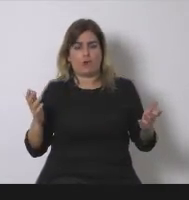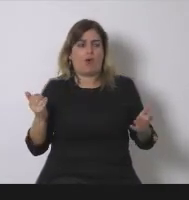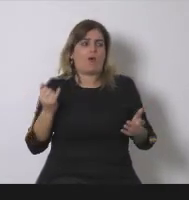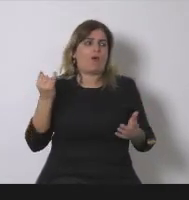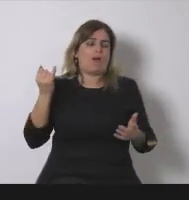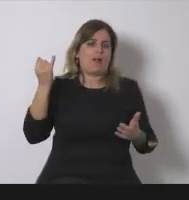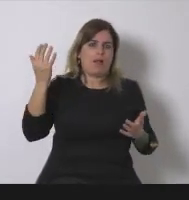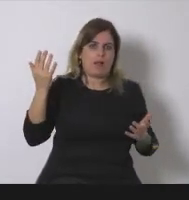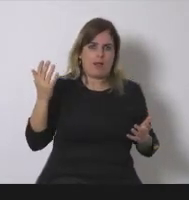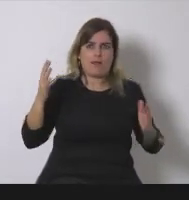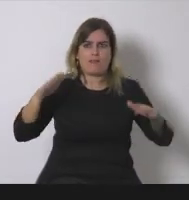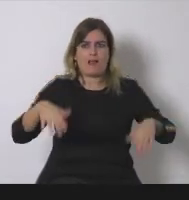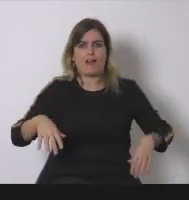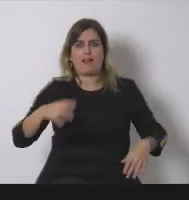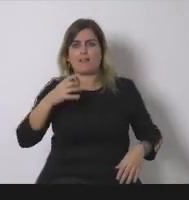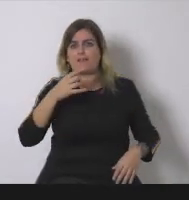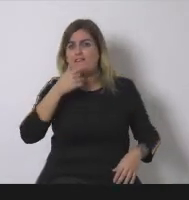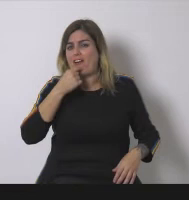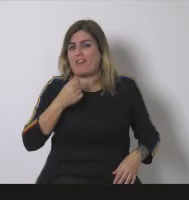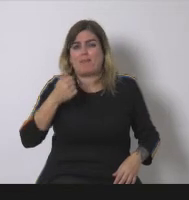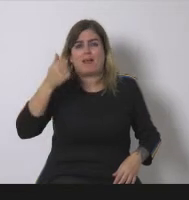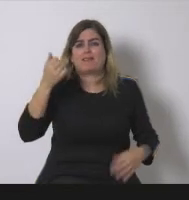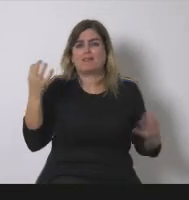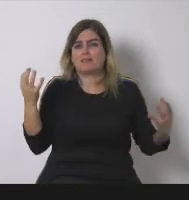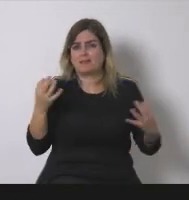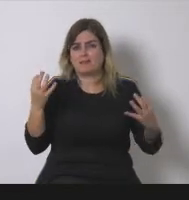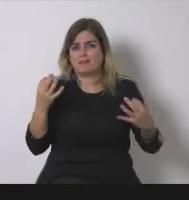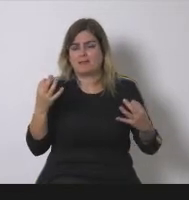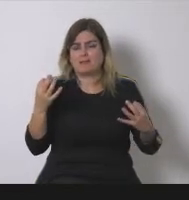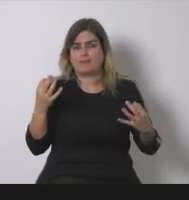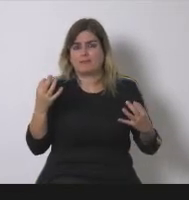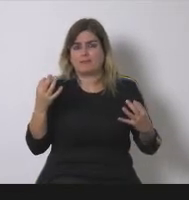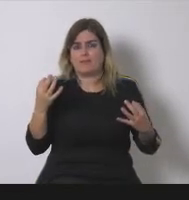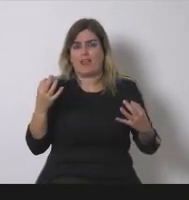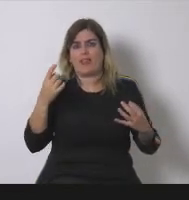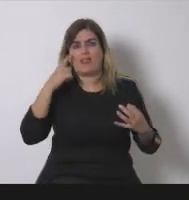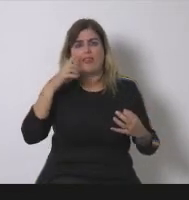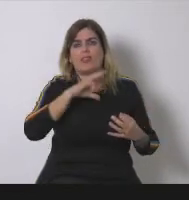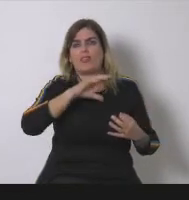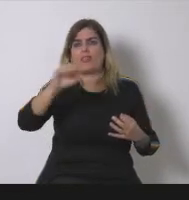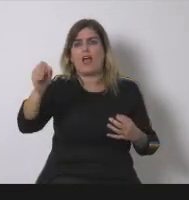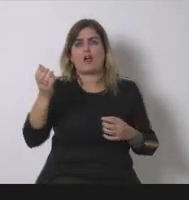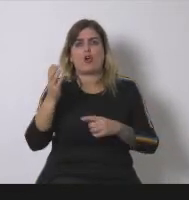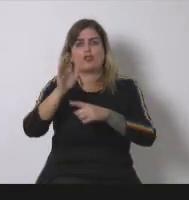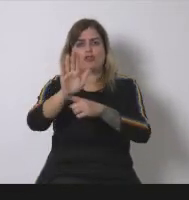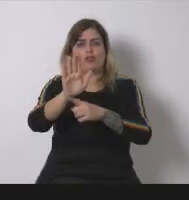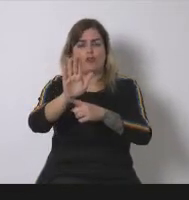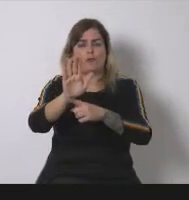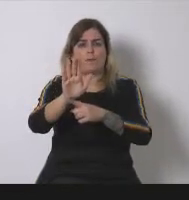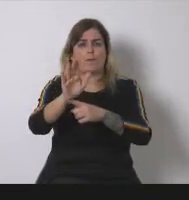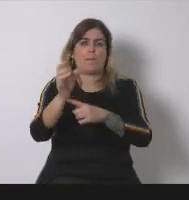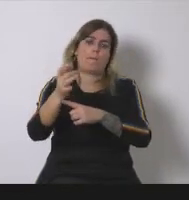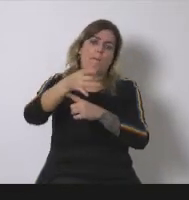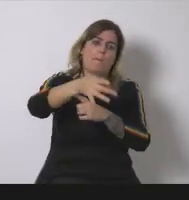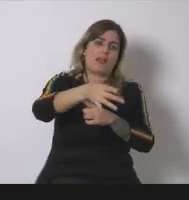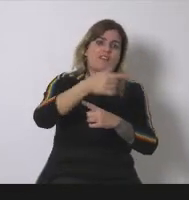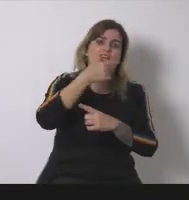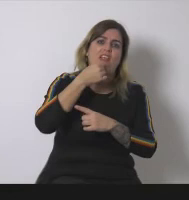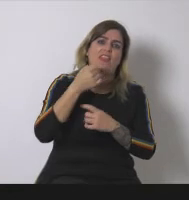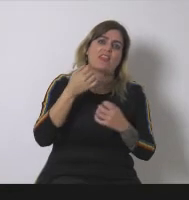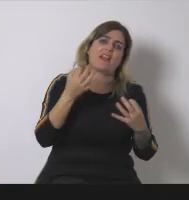encontrar hacer un diagnóstico de todo lo que no funciona que encontrar una solución que solucione digamos las